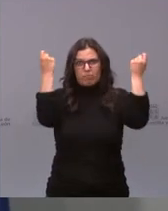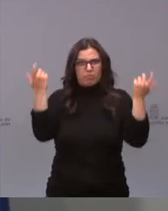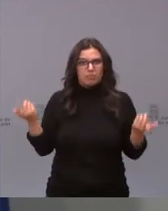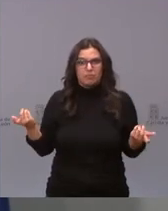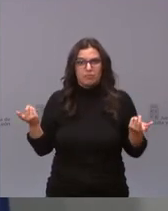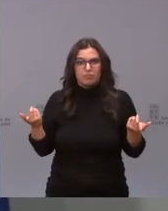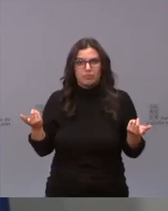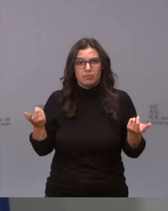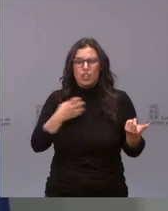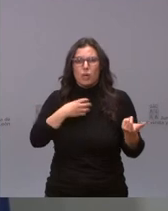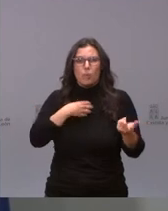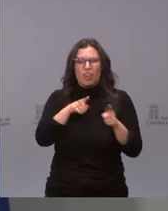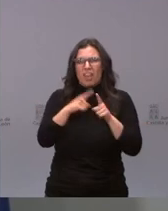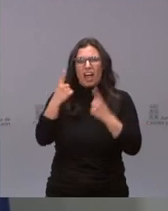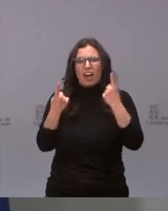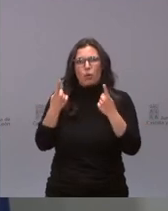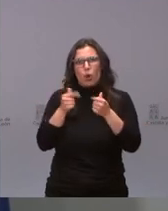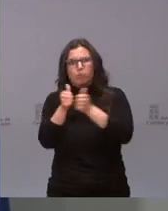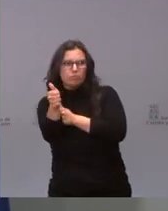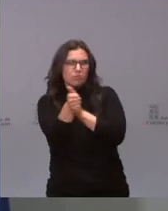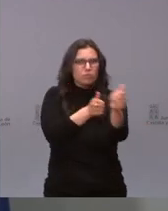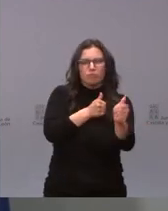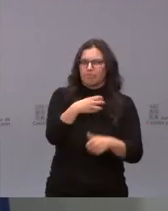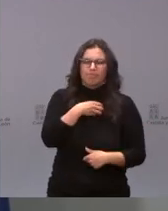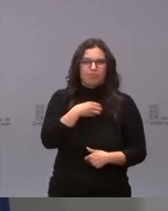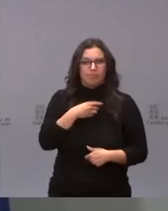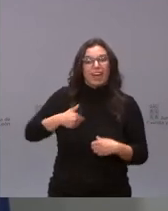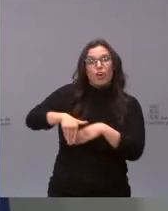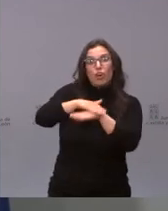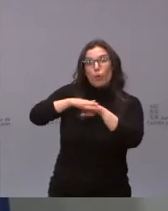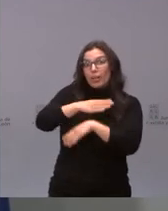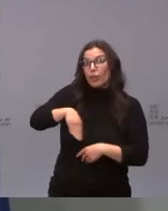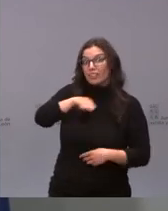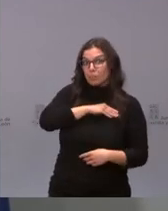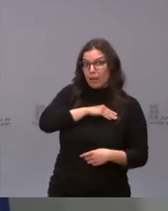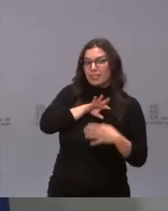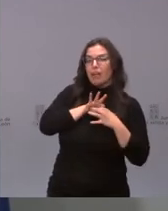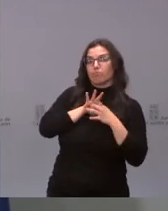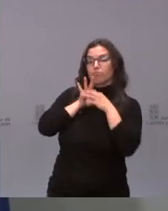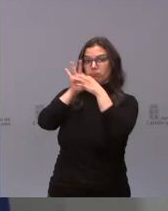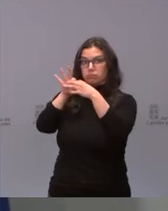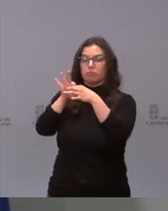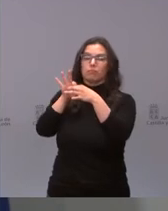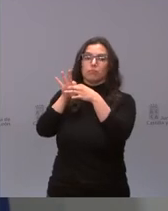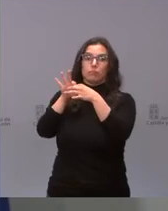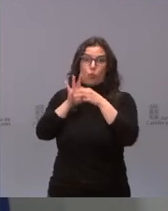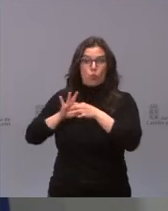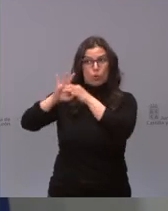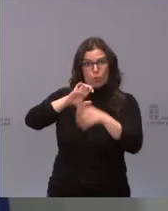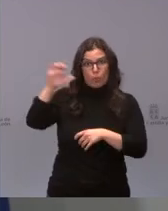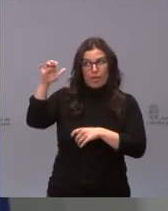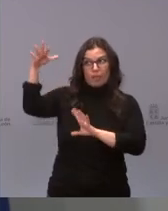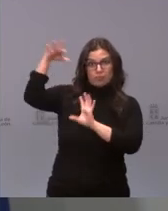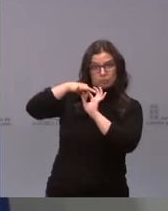No puede ser. Es el gobierno de la nación, en coordinación con la Unión Europea,